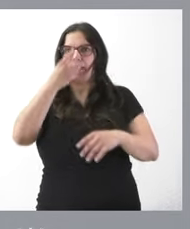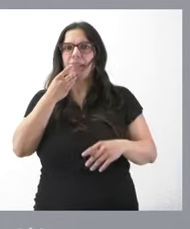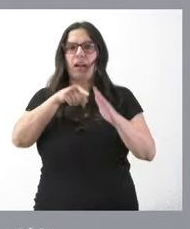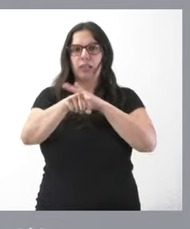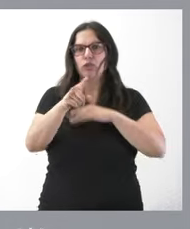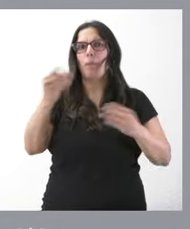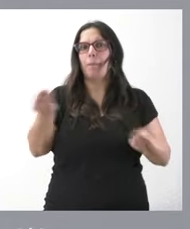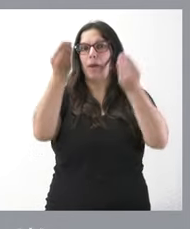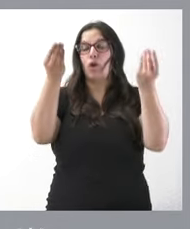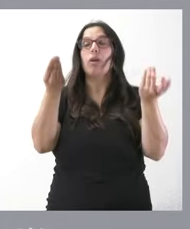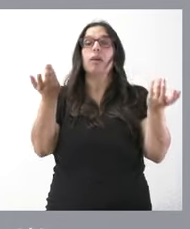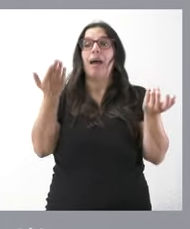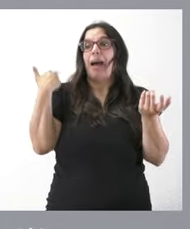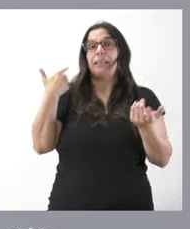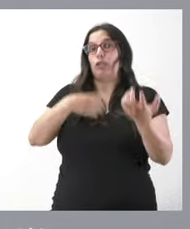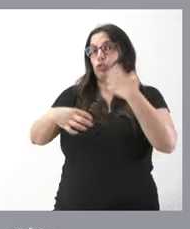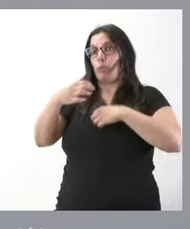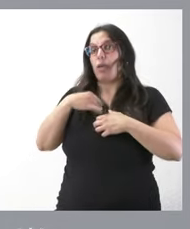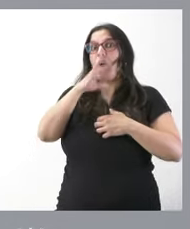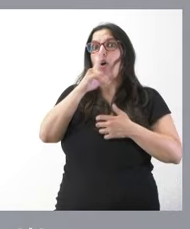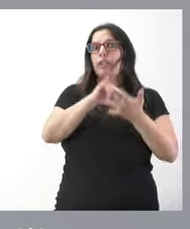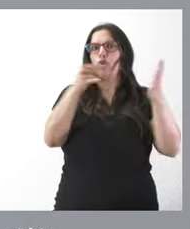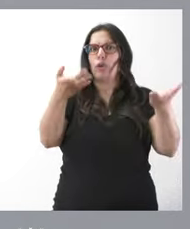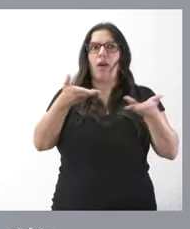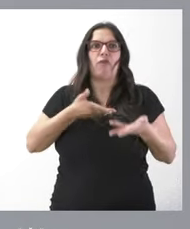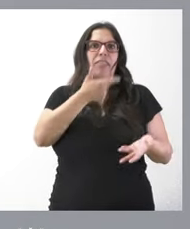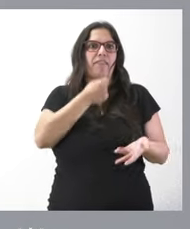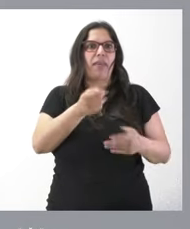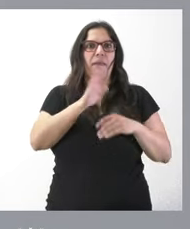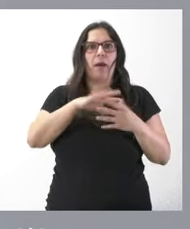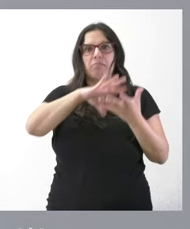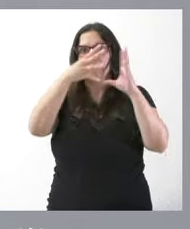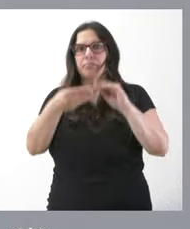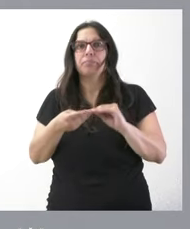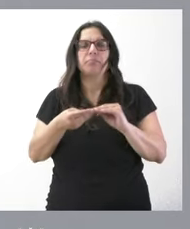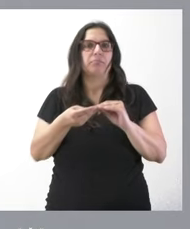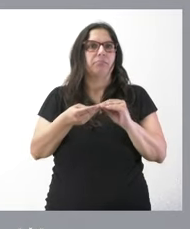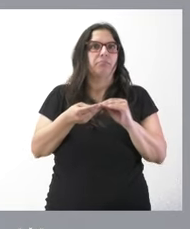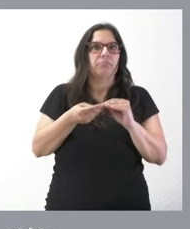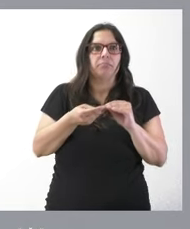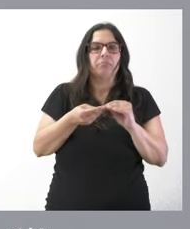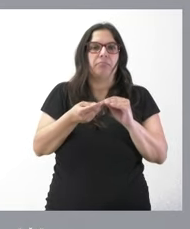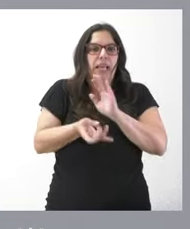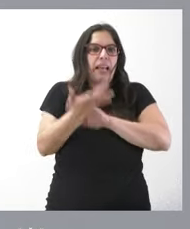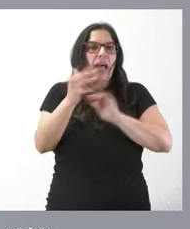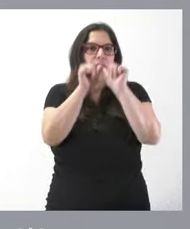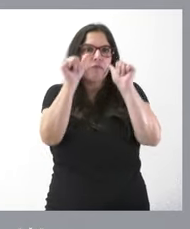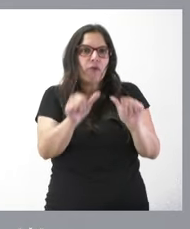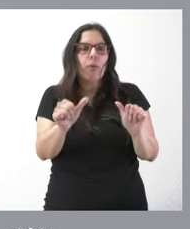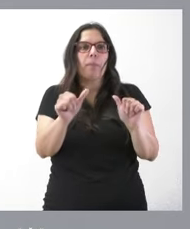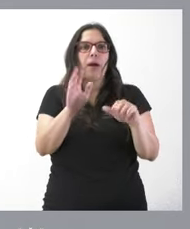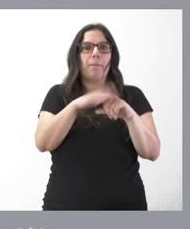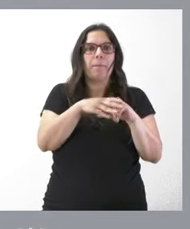cosas que a veces no eran posibles en el pasado hoy en día la tecnología nos permite habilitar estas fórmulas de